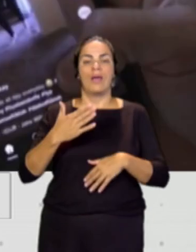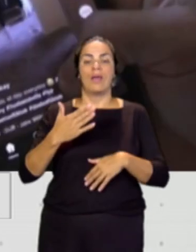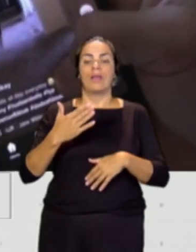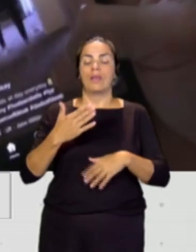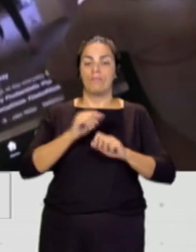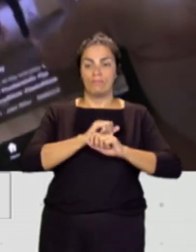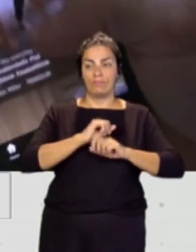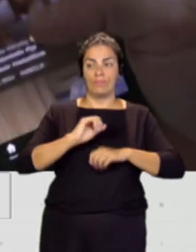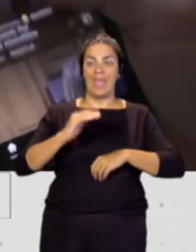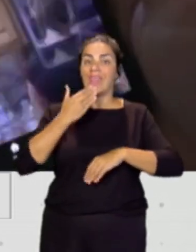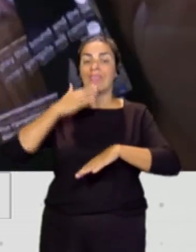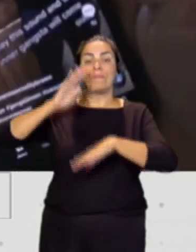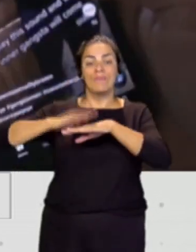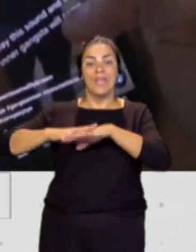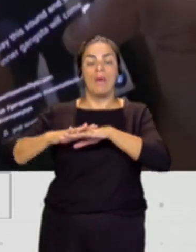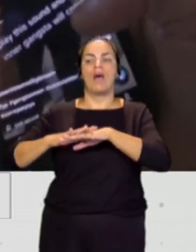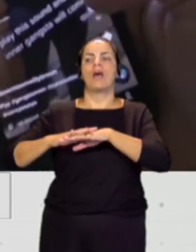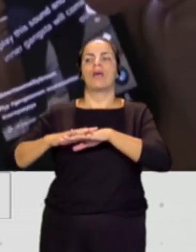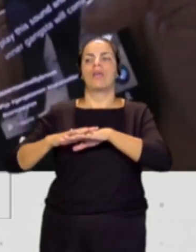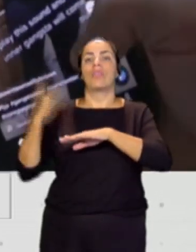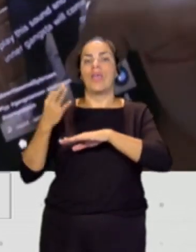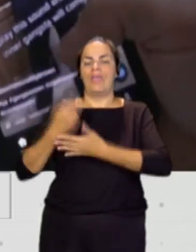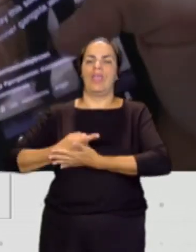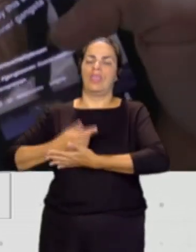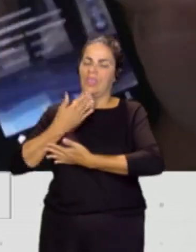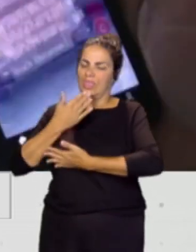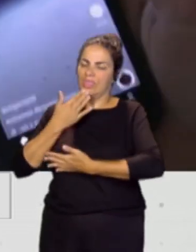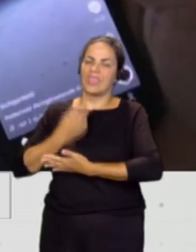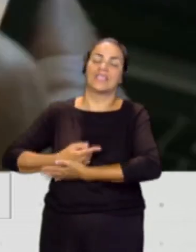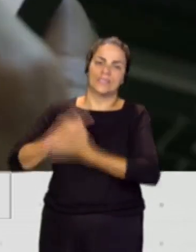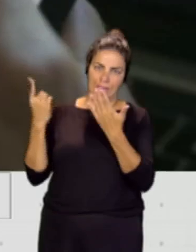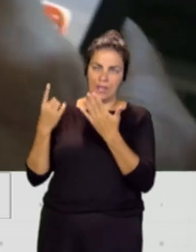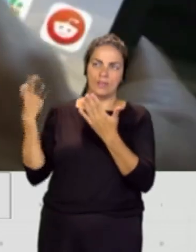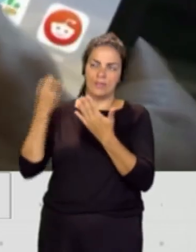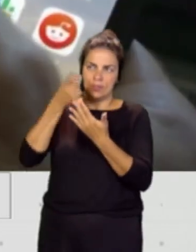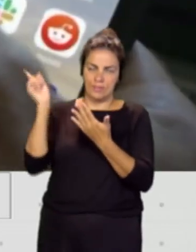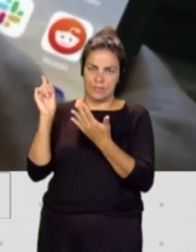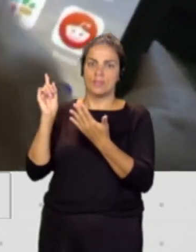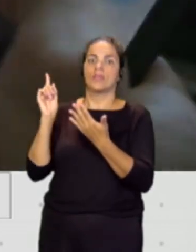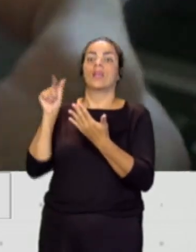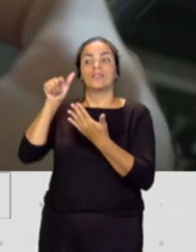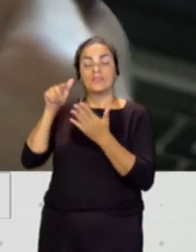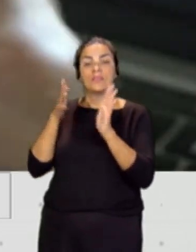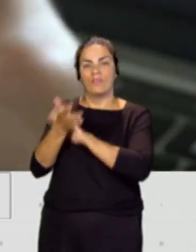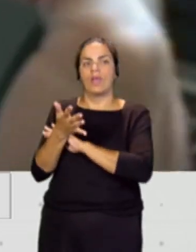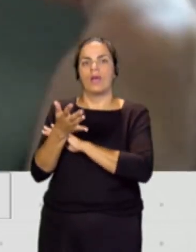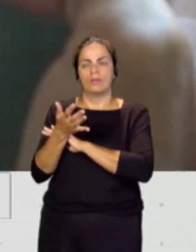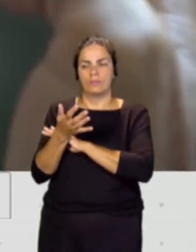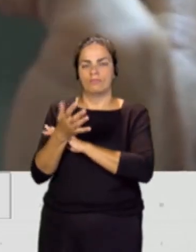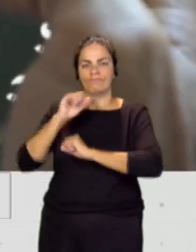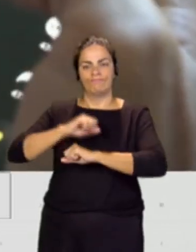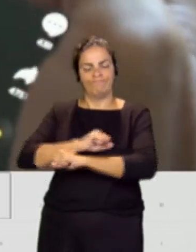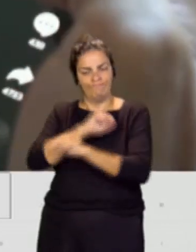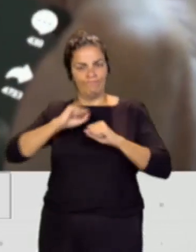plataformas y redes sociales sin tener esa autorización hasta los 16 años, lo cual es una medida de reforzamiento y que va un poco en